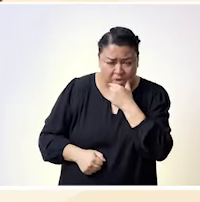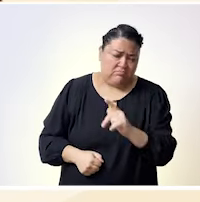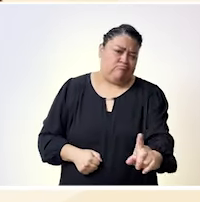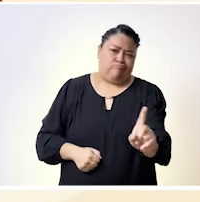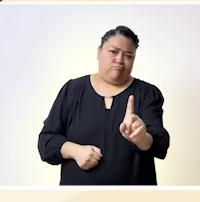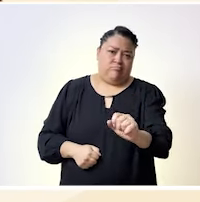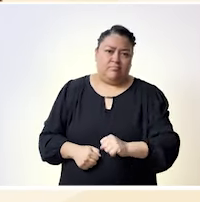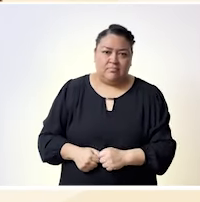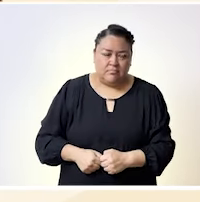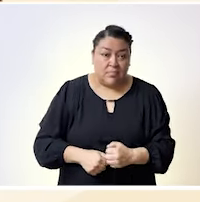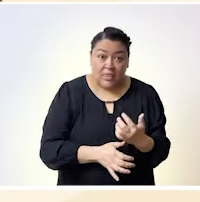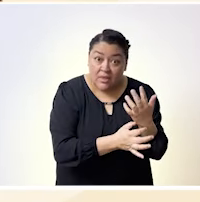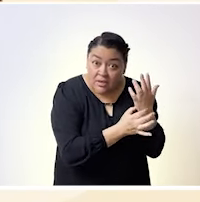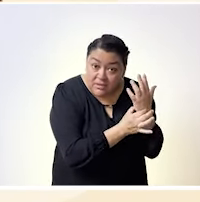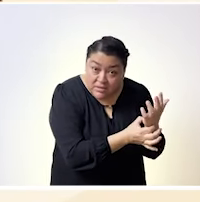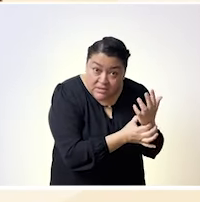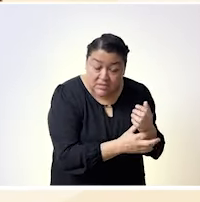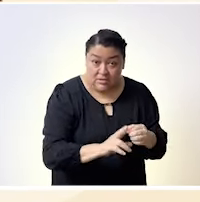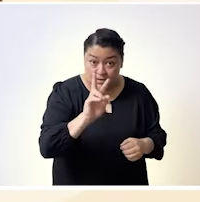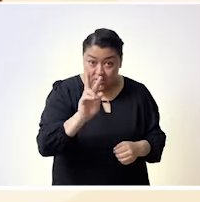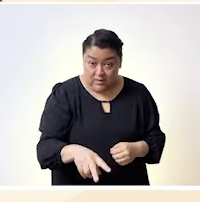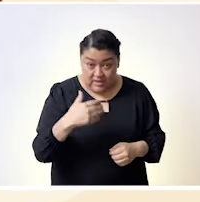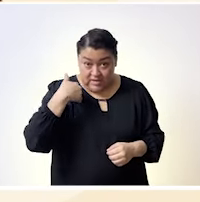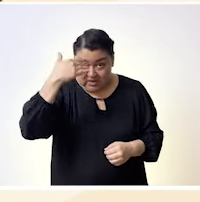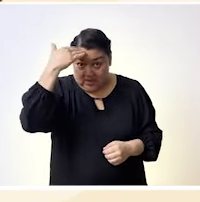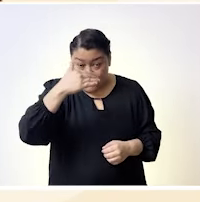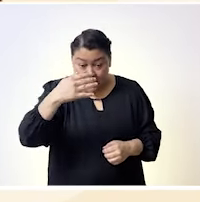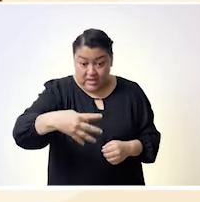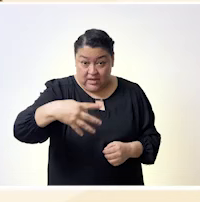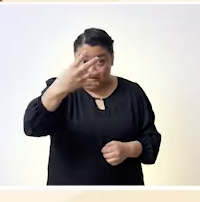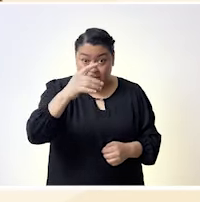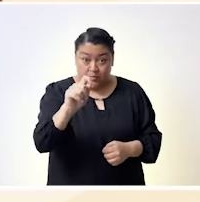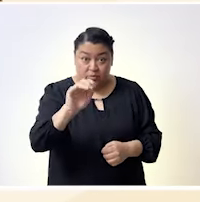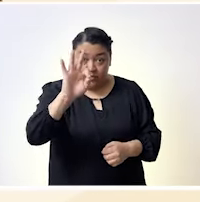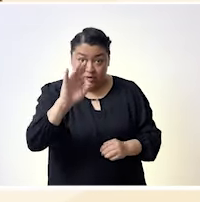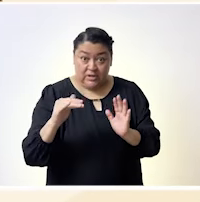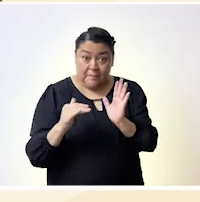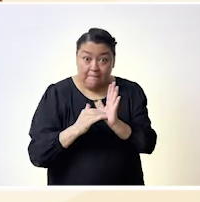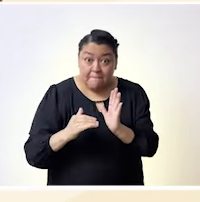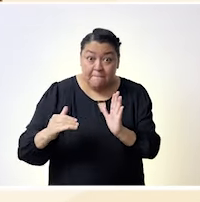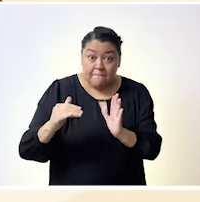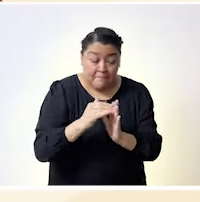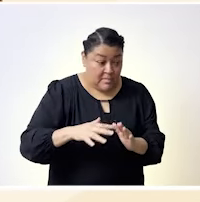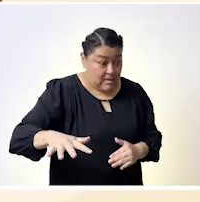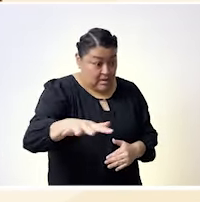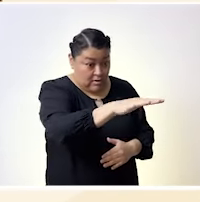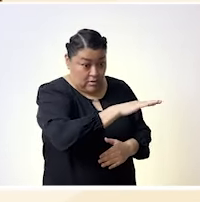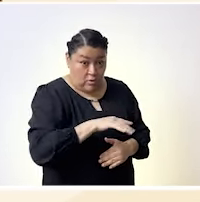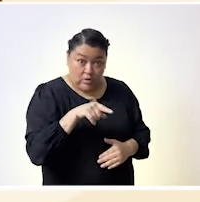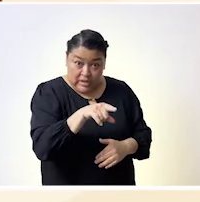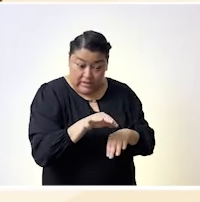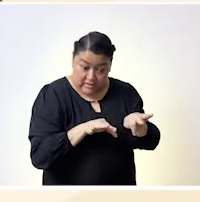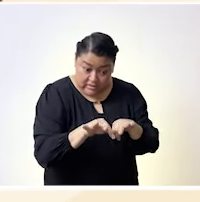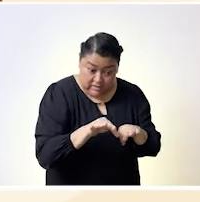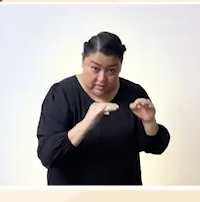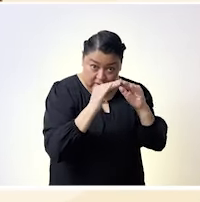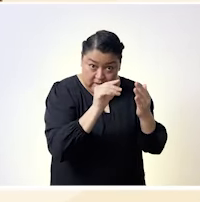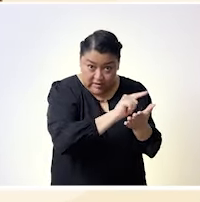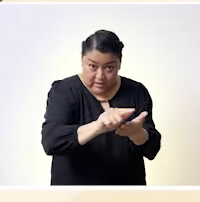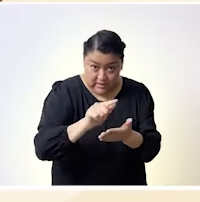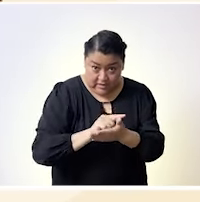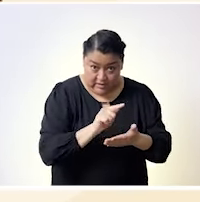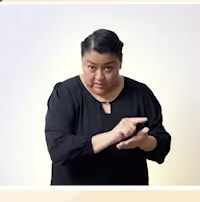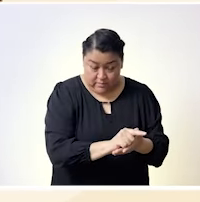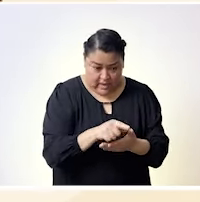de los hombres. Y es que casi de los 14.3 millones de personas que se dedican al trabajo del